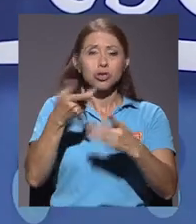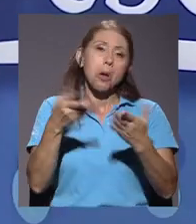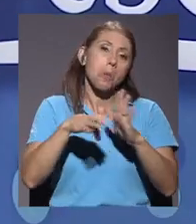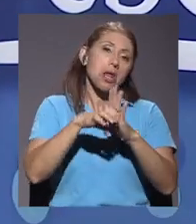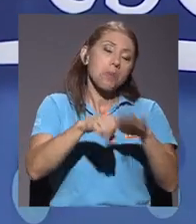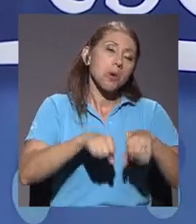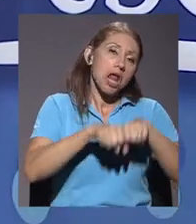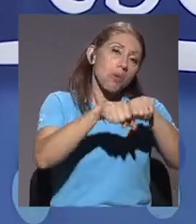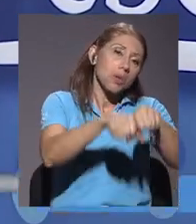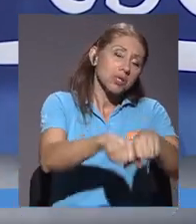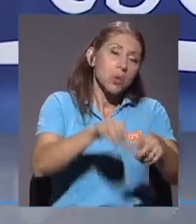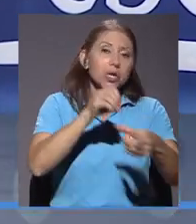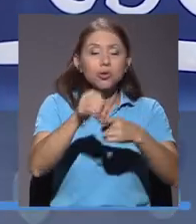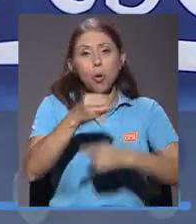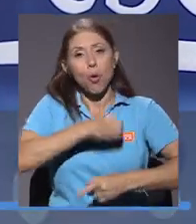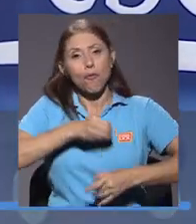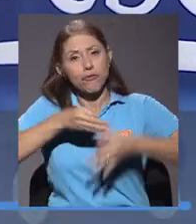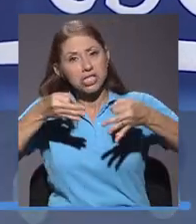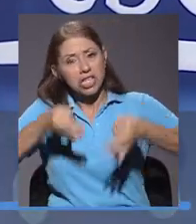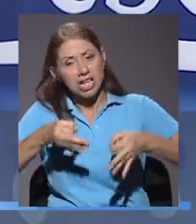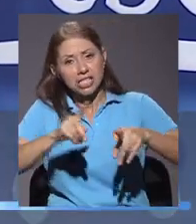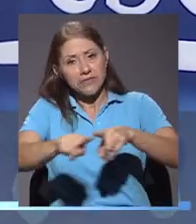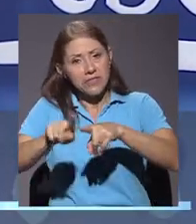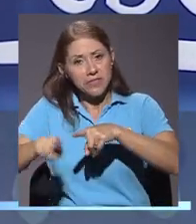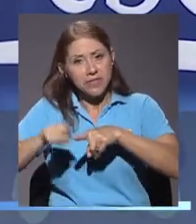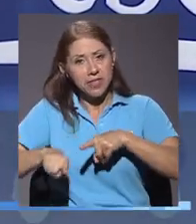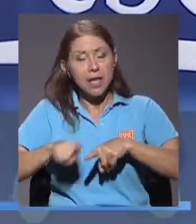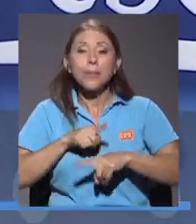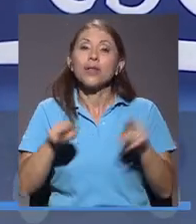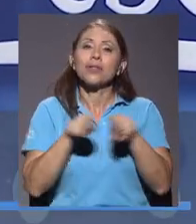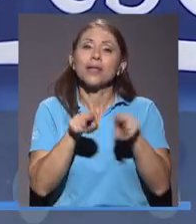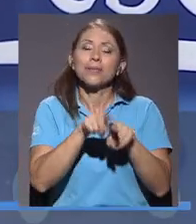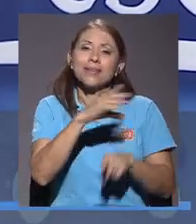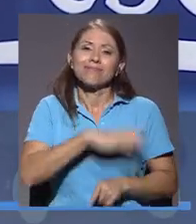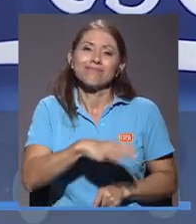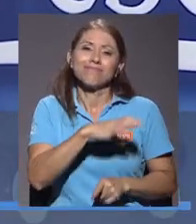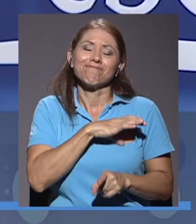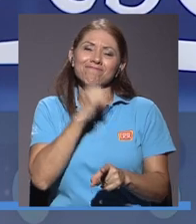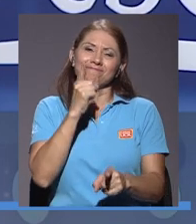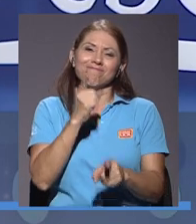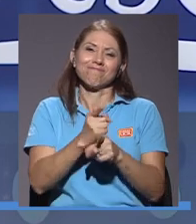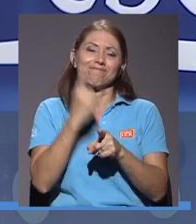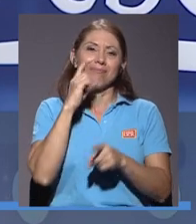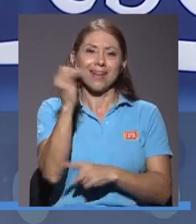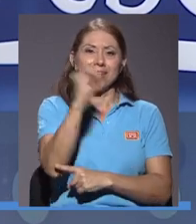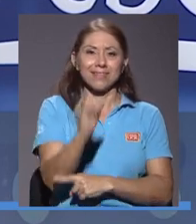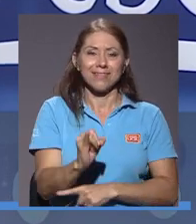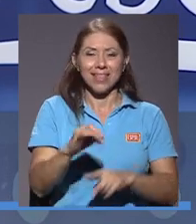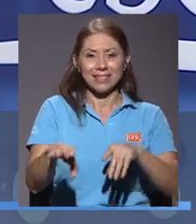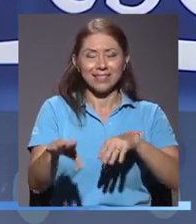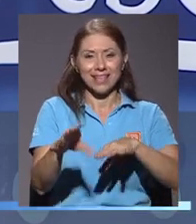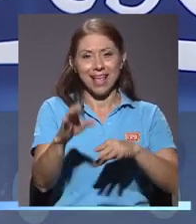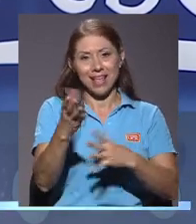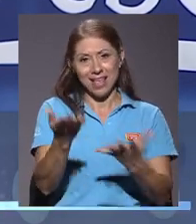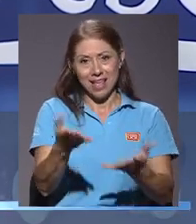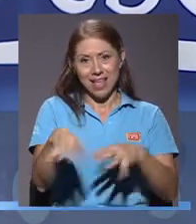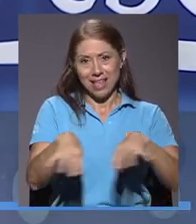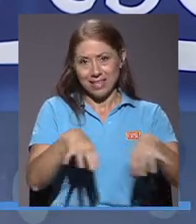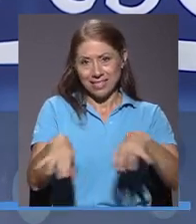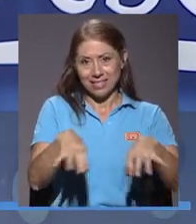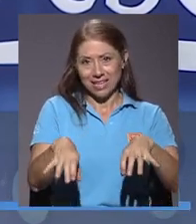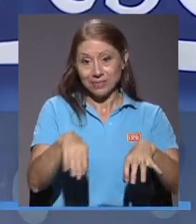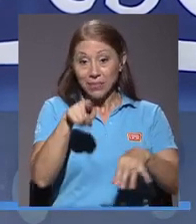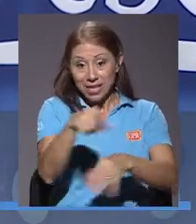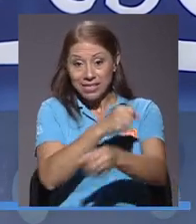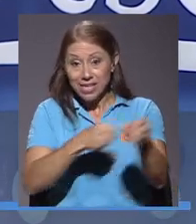graduaciones, actos protocolarios, pero que también tuviera condiciones adecuadas para hacer actividades artísticas, porque en esa Sala